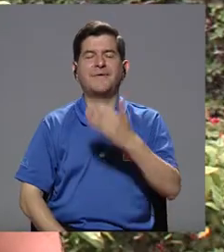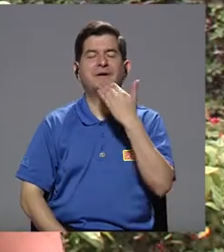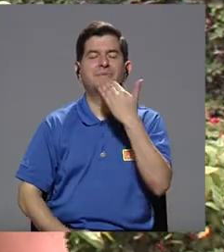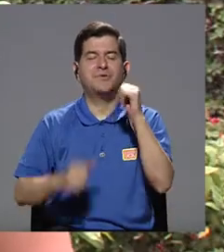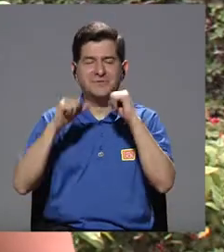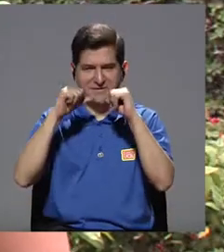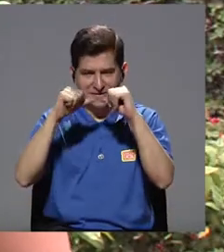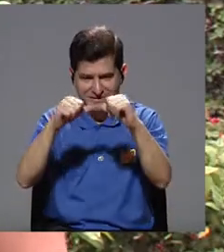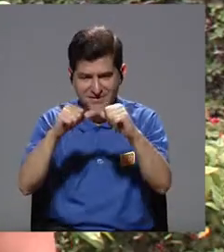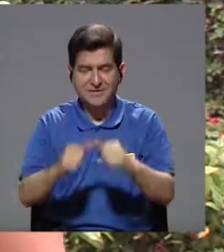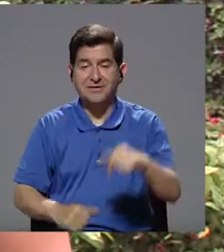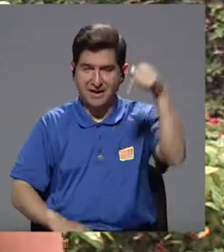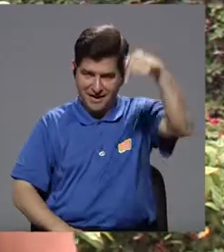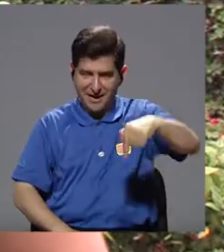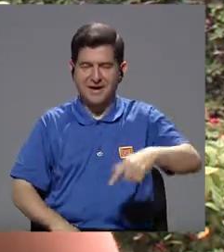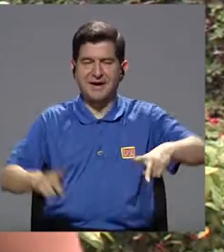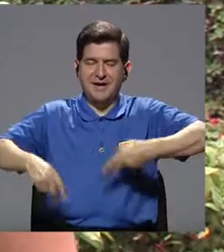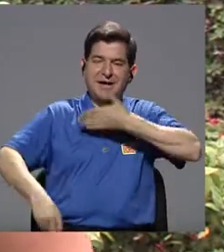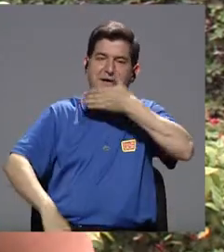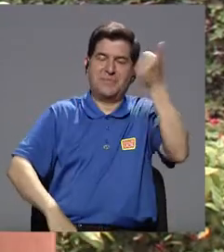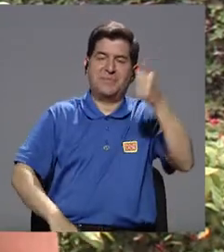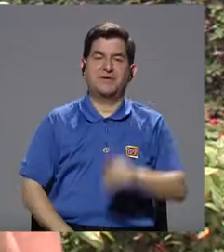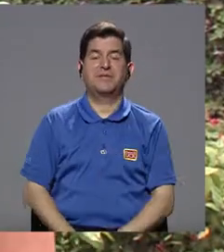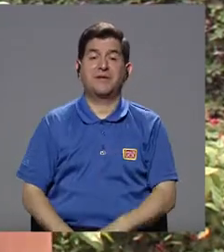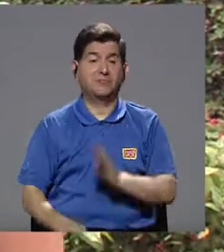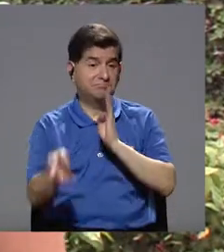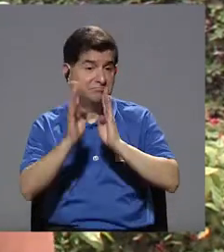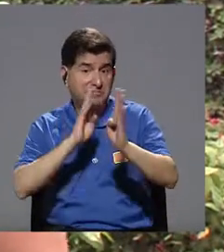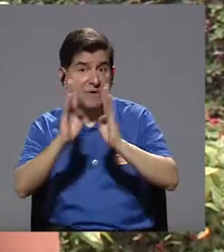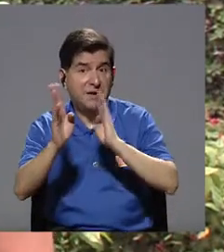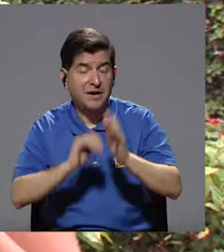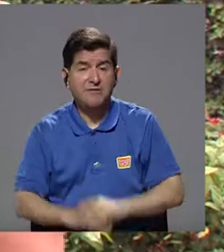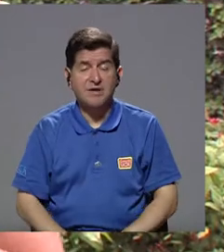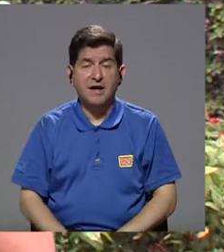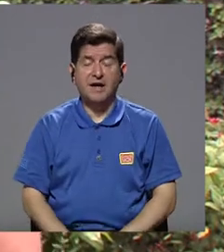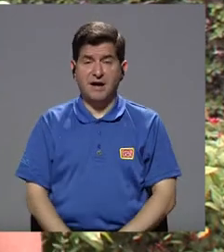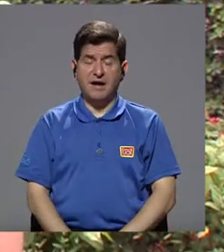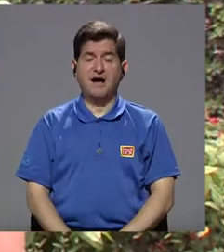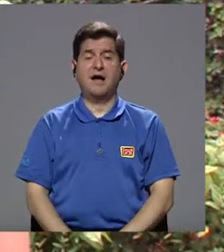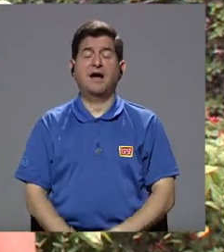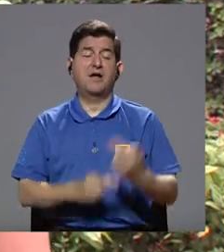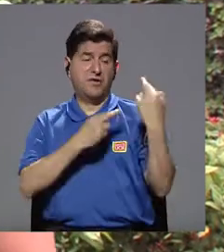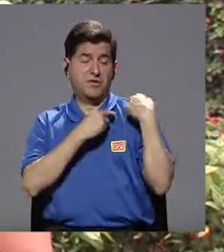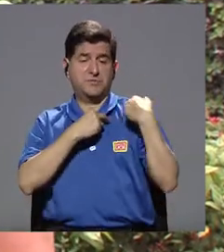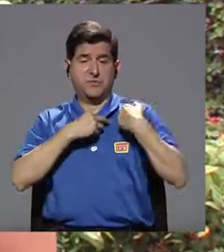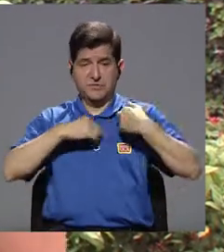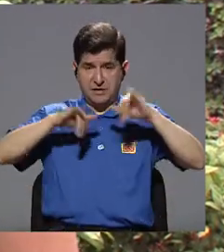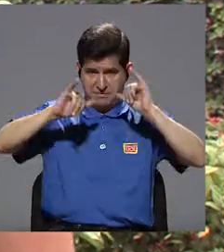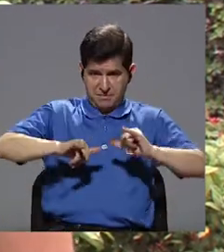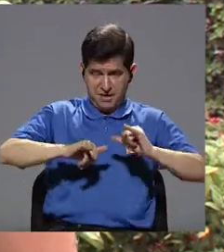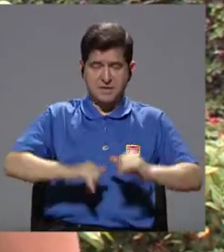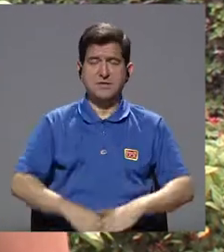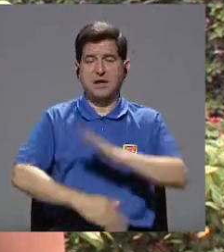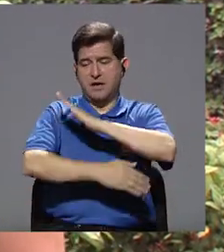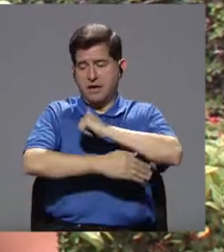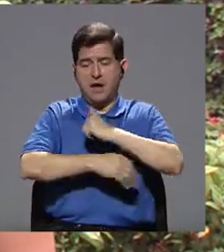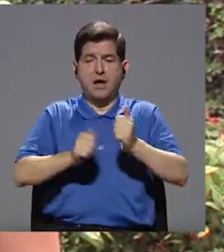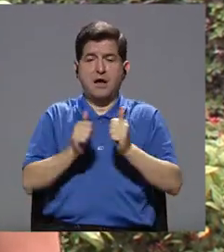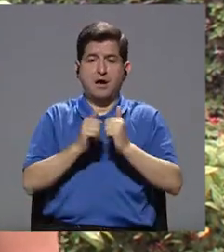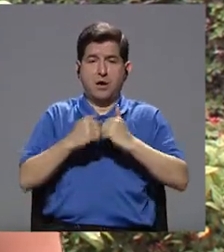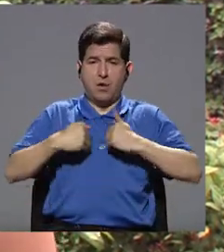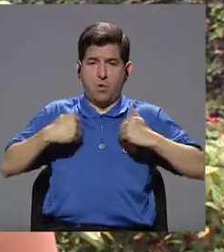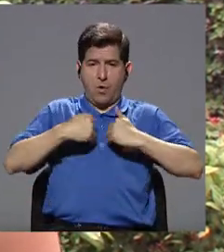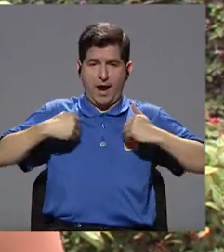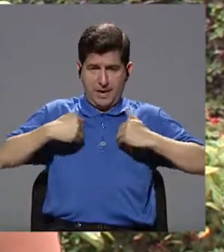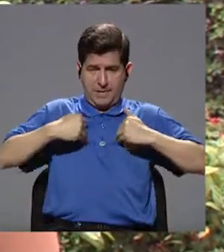Gracias por continuar con nosotros en Vivir Mejor. Estamos conversando acerca de la tenencia responsable de mascotas de animales